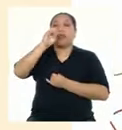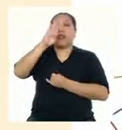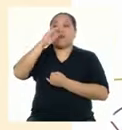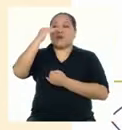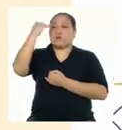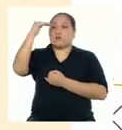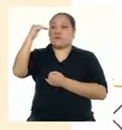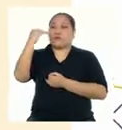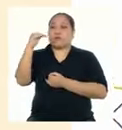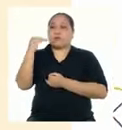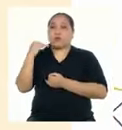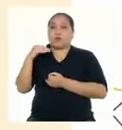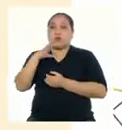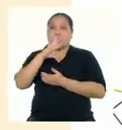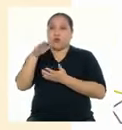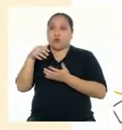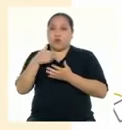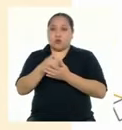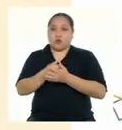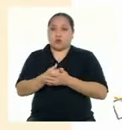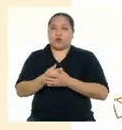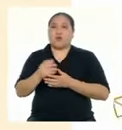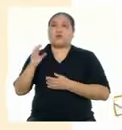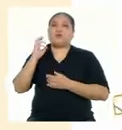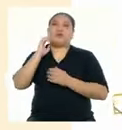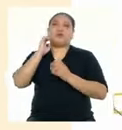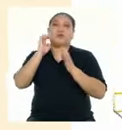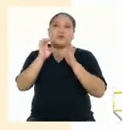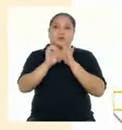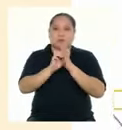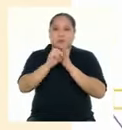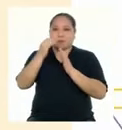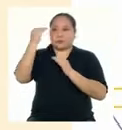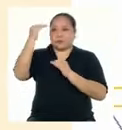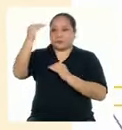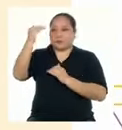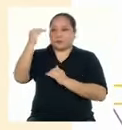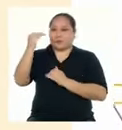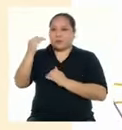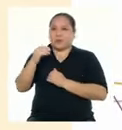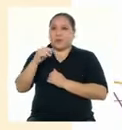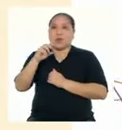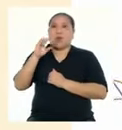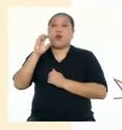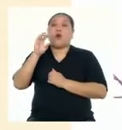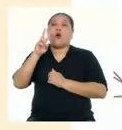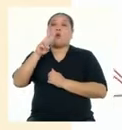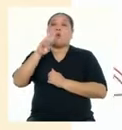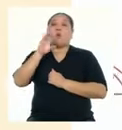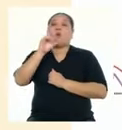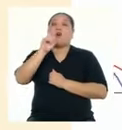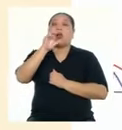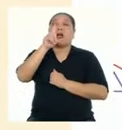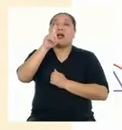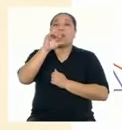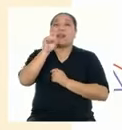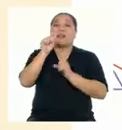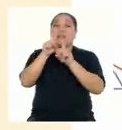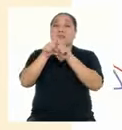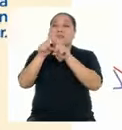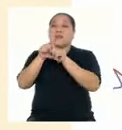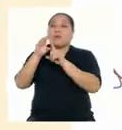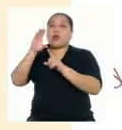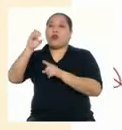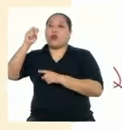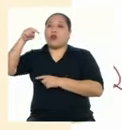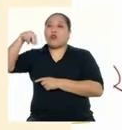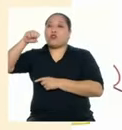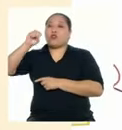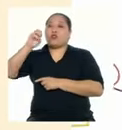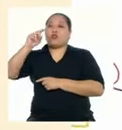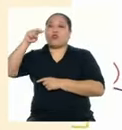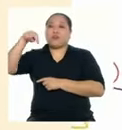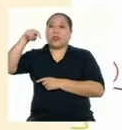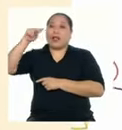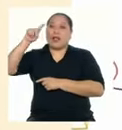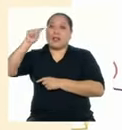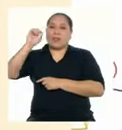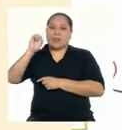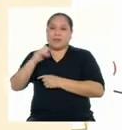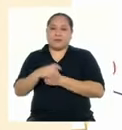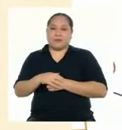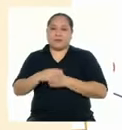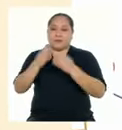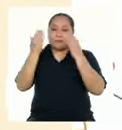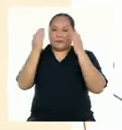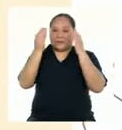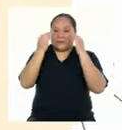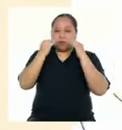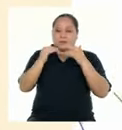tónica de cada verso Es decir, se repiten tanto las vocales como las consonantes La rima